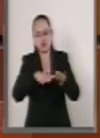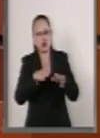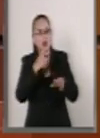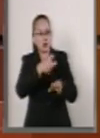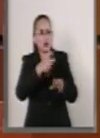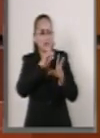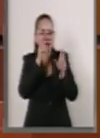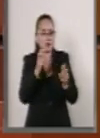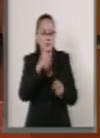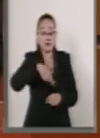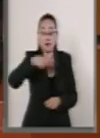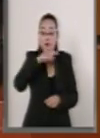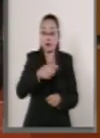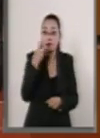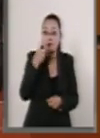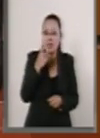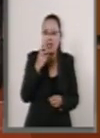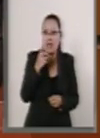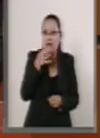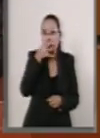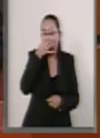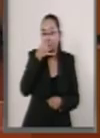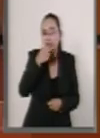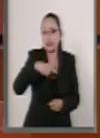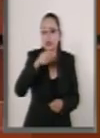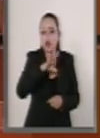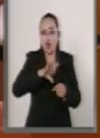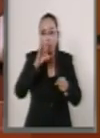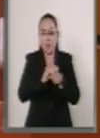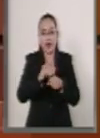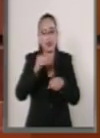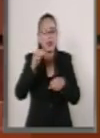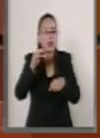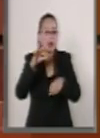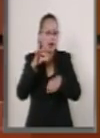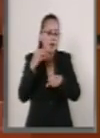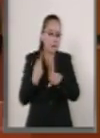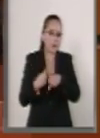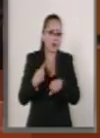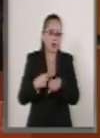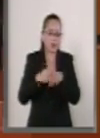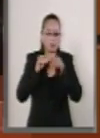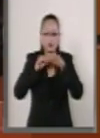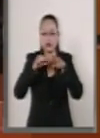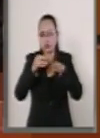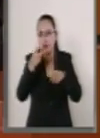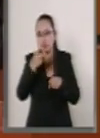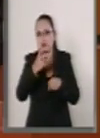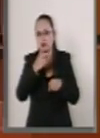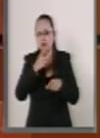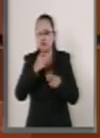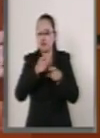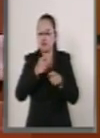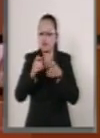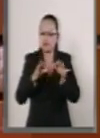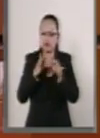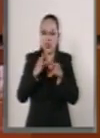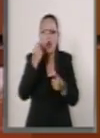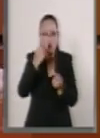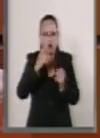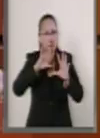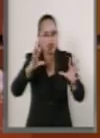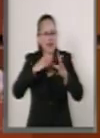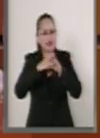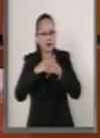todas o casi todas las enfermedades transmisibles se controlaron, incluso varias se erradicaron,